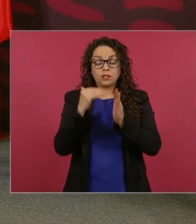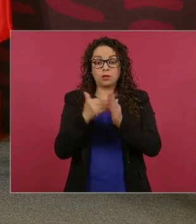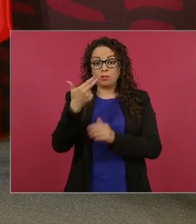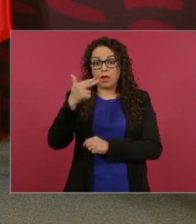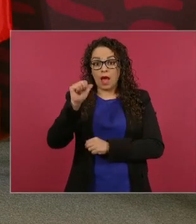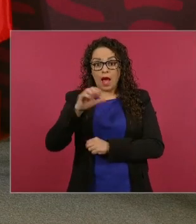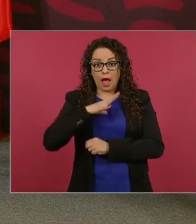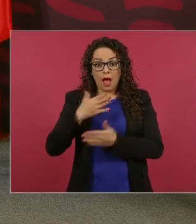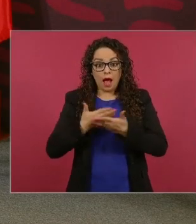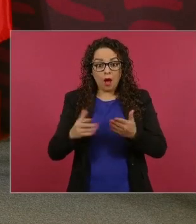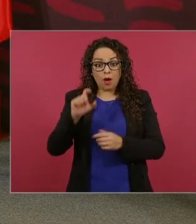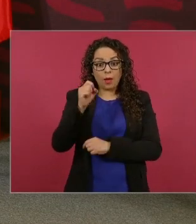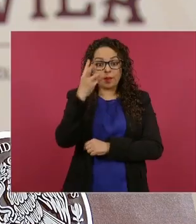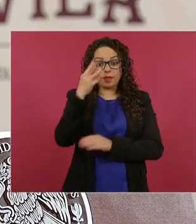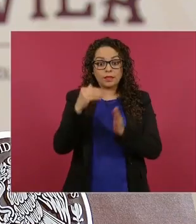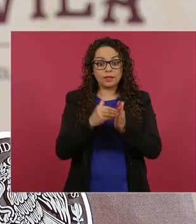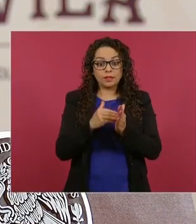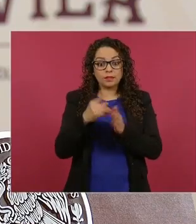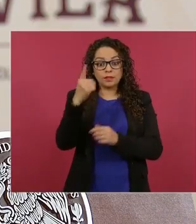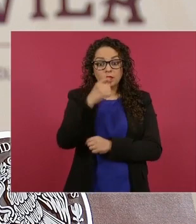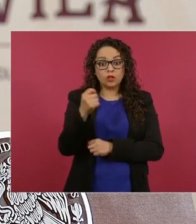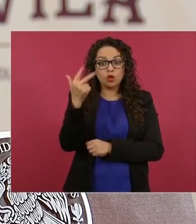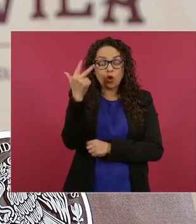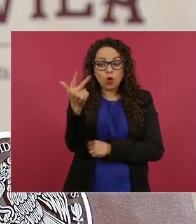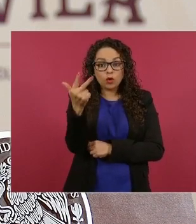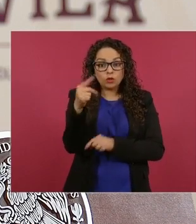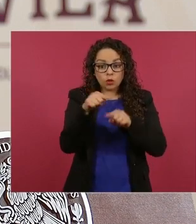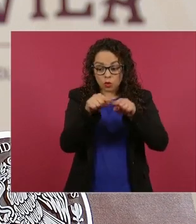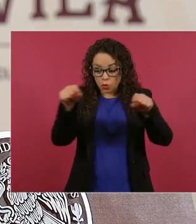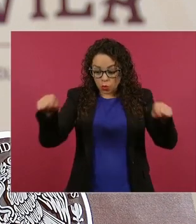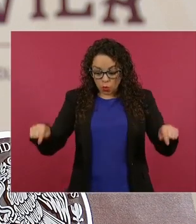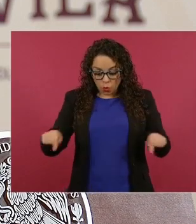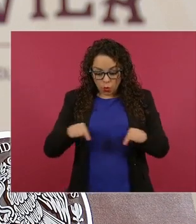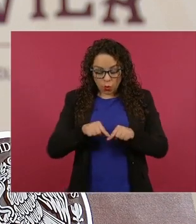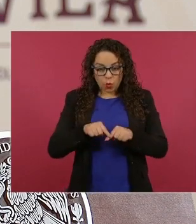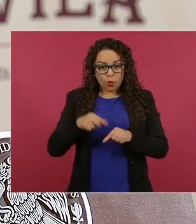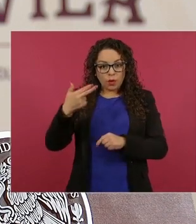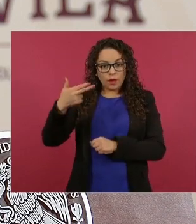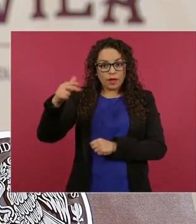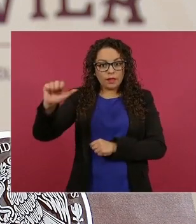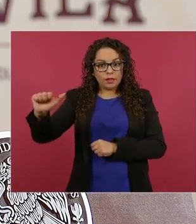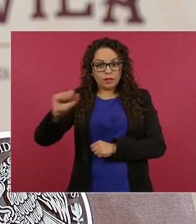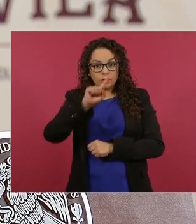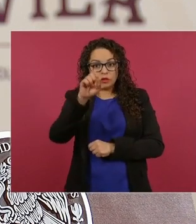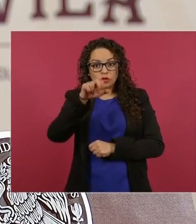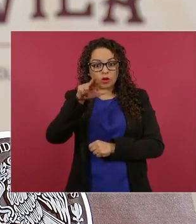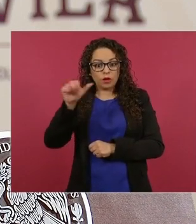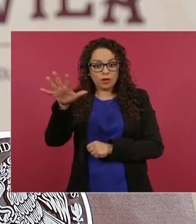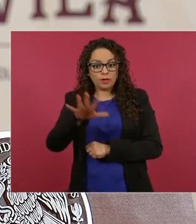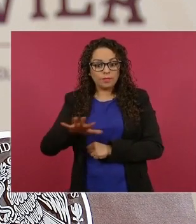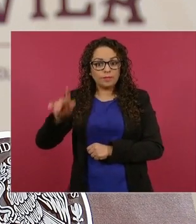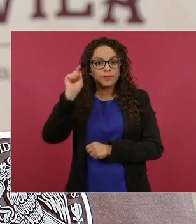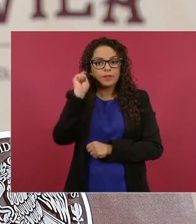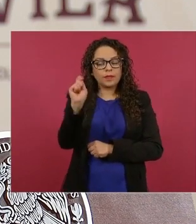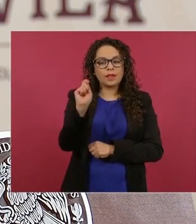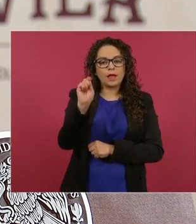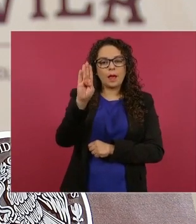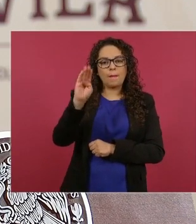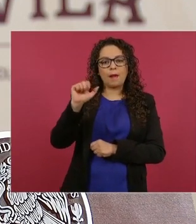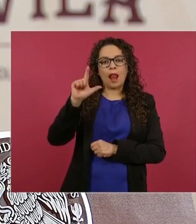ahora tenemos 23 mil 108 hectáreas. Toda la zona de Balcón de La Bandera,